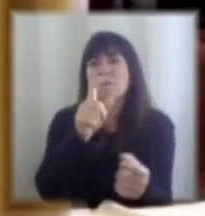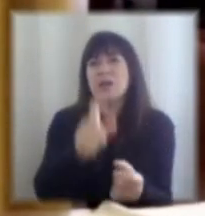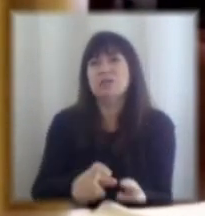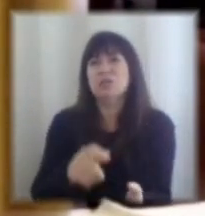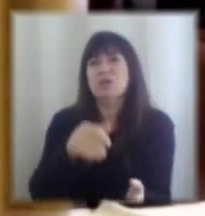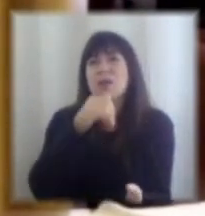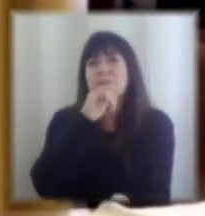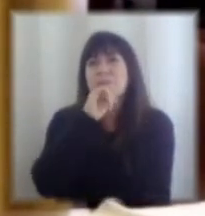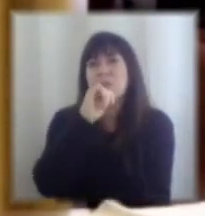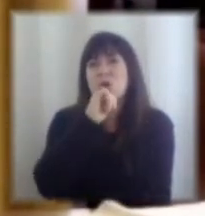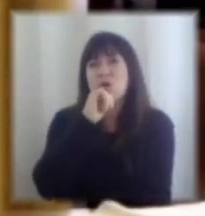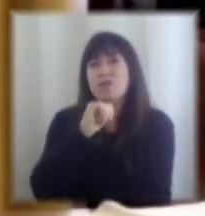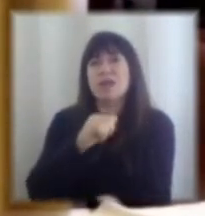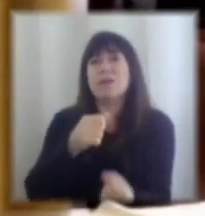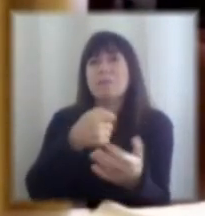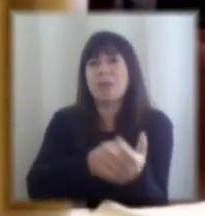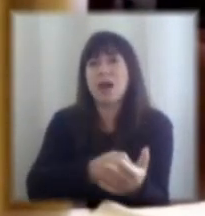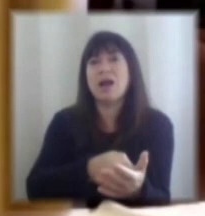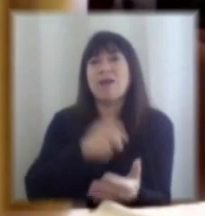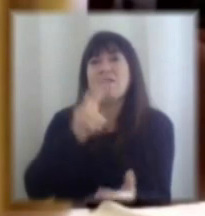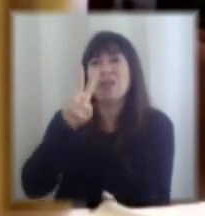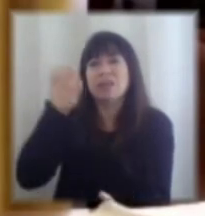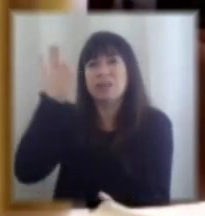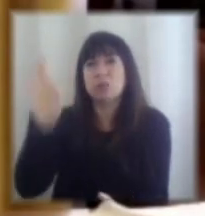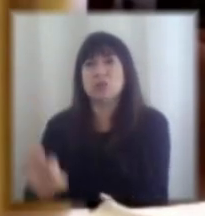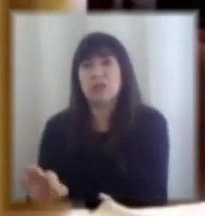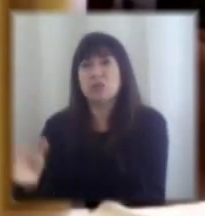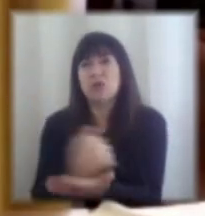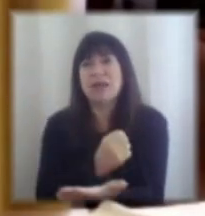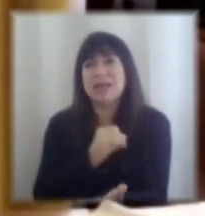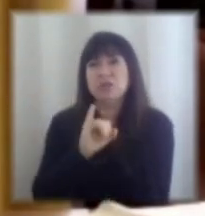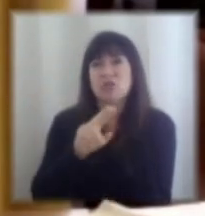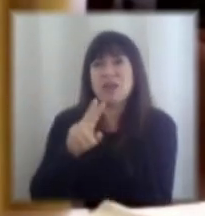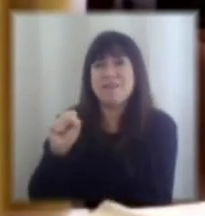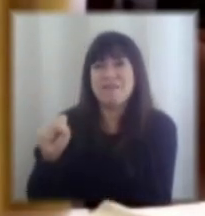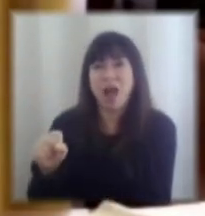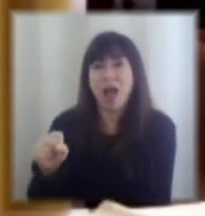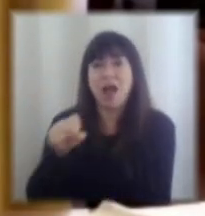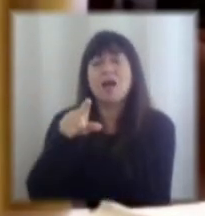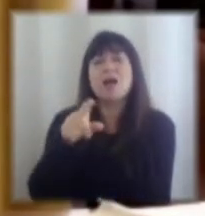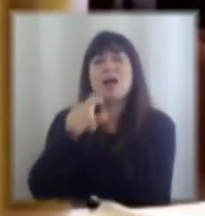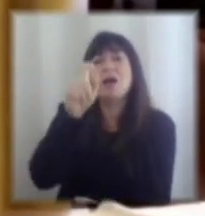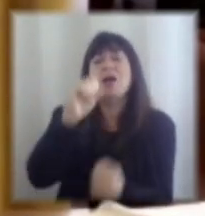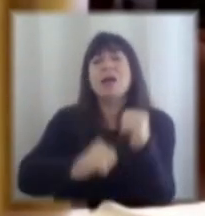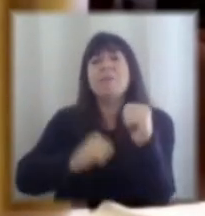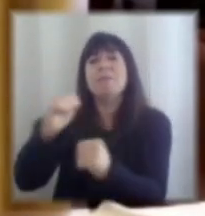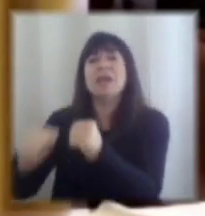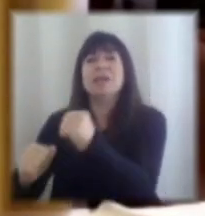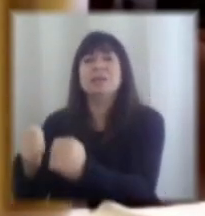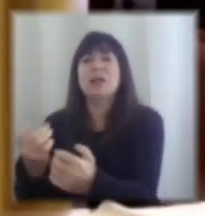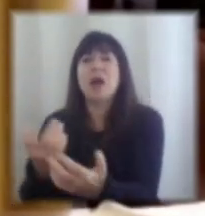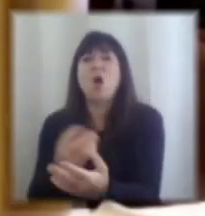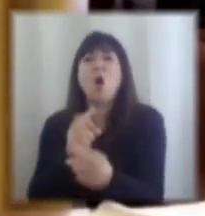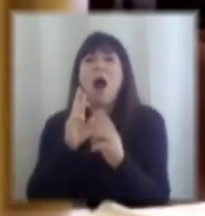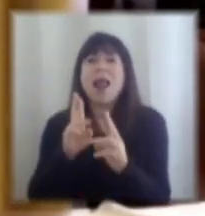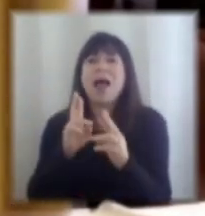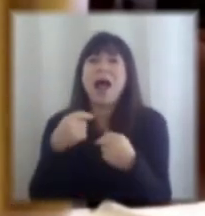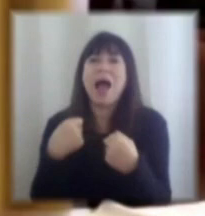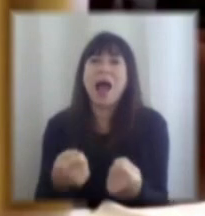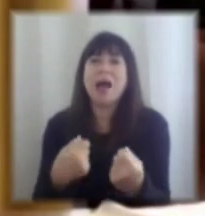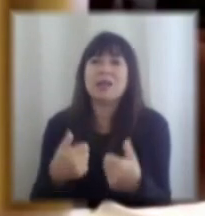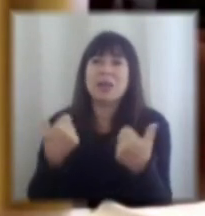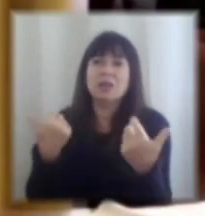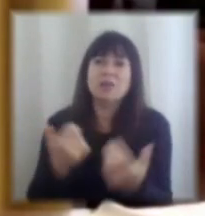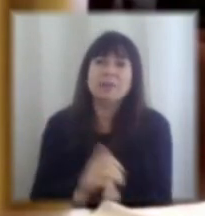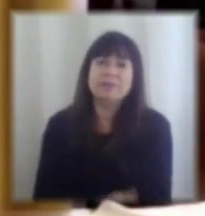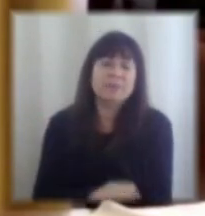% de su ingreso en IVA las personas digo las empresas asegurar que esa plata la estemos gastando bien una cosa tan simple como